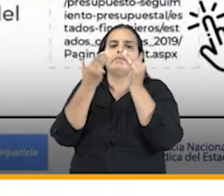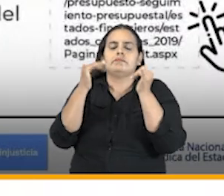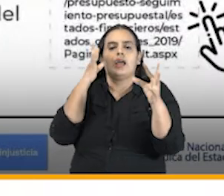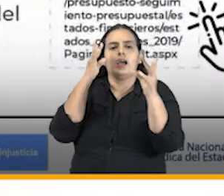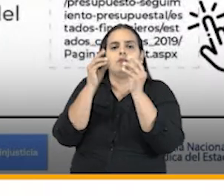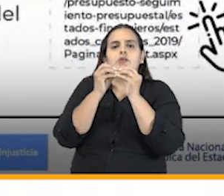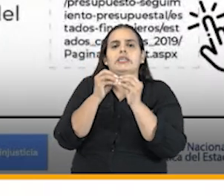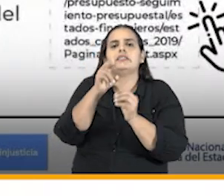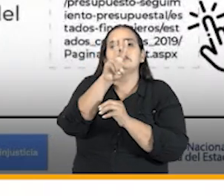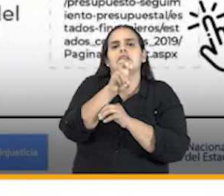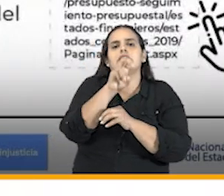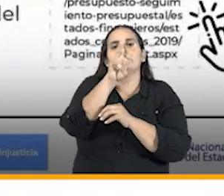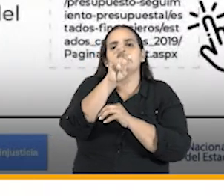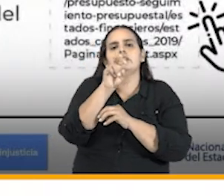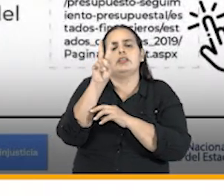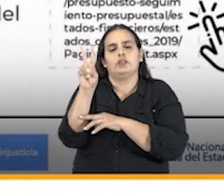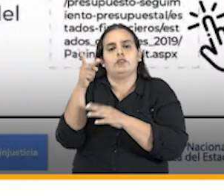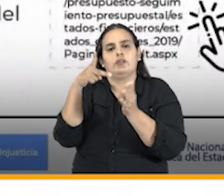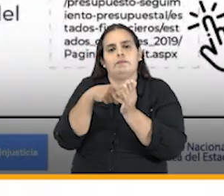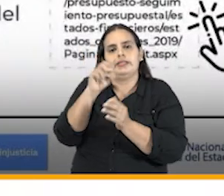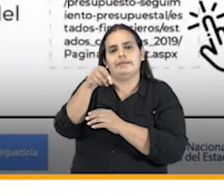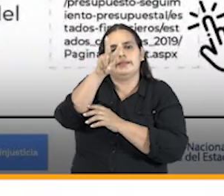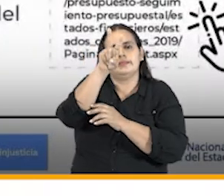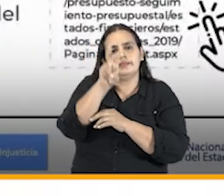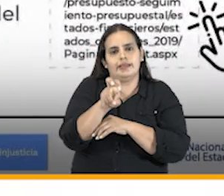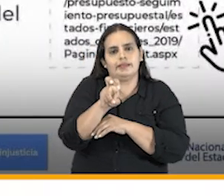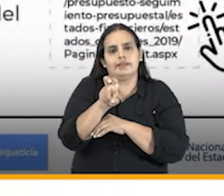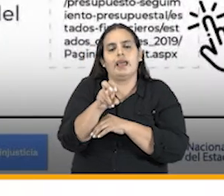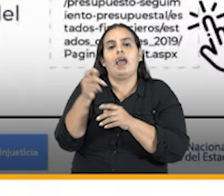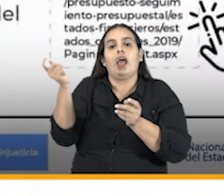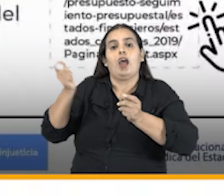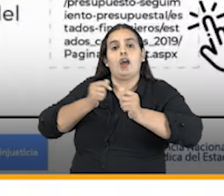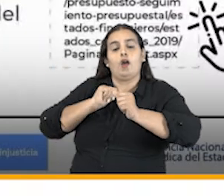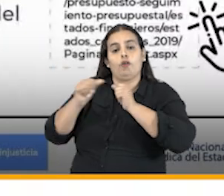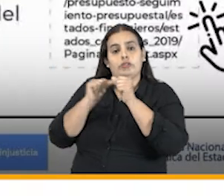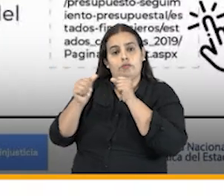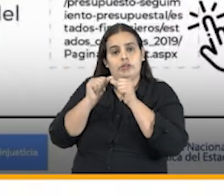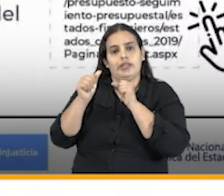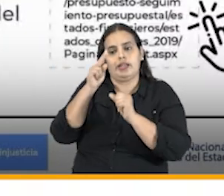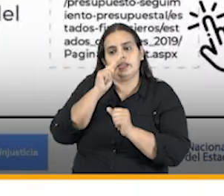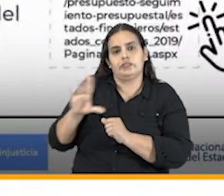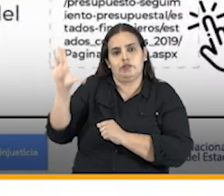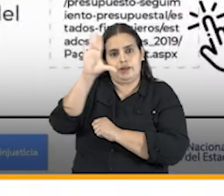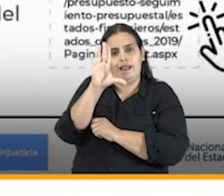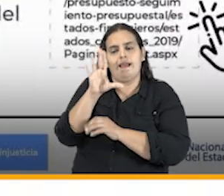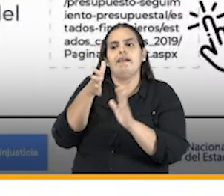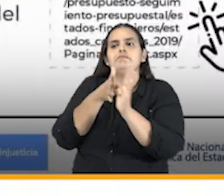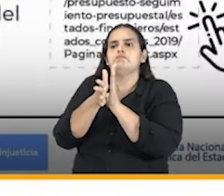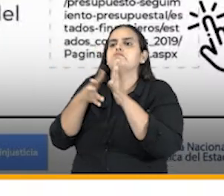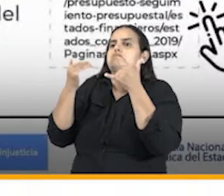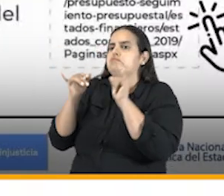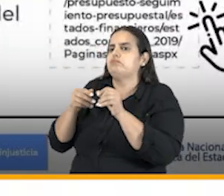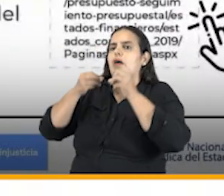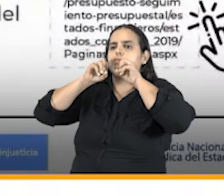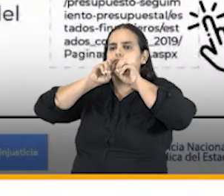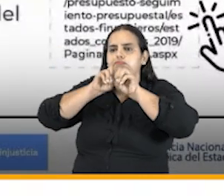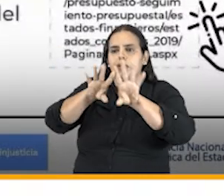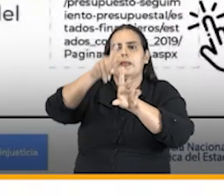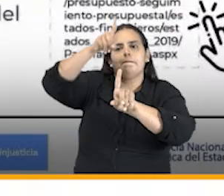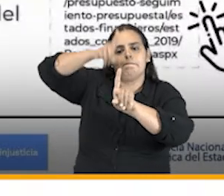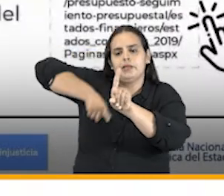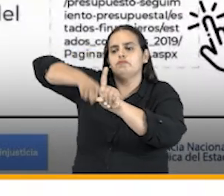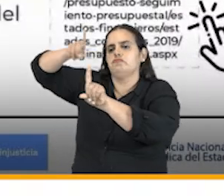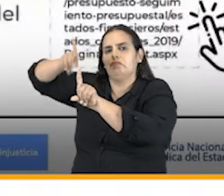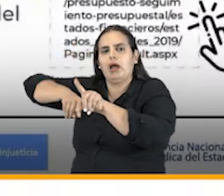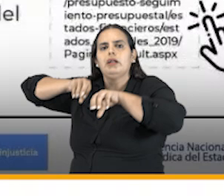resolución 182 del 2017 de la contaduría general de la nación estamos haciendo las publicaciones mensuales